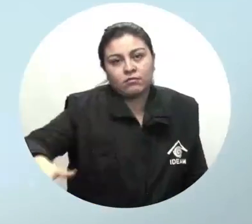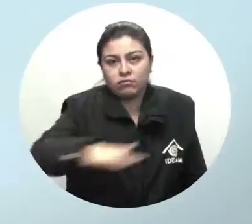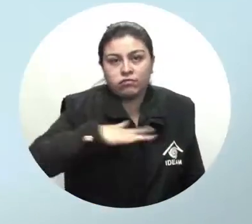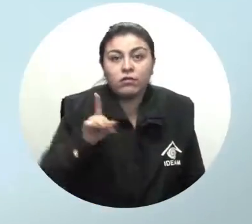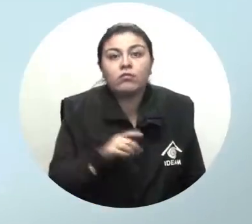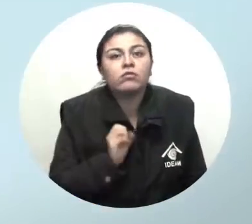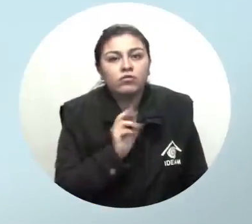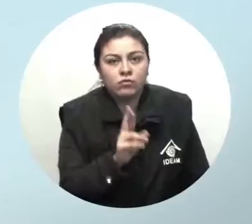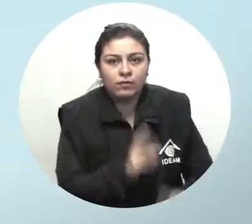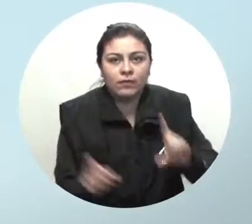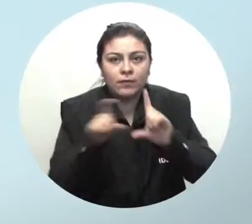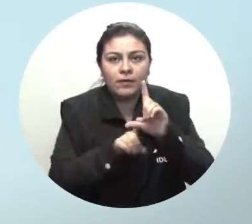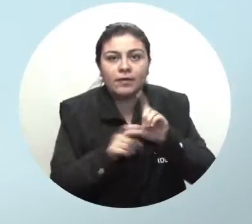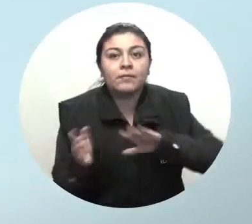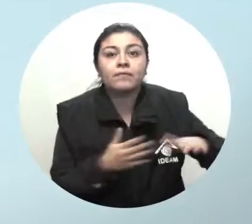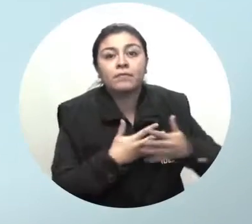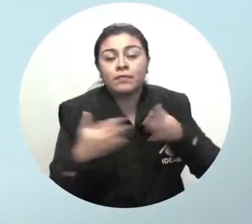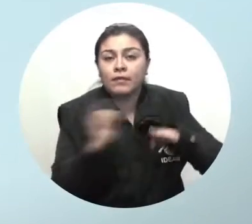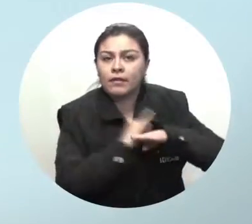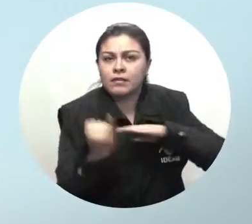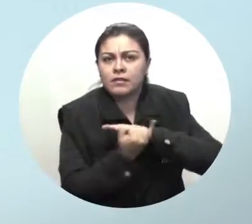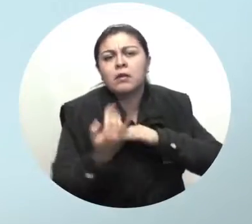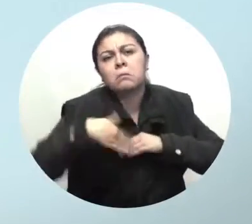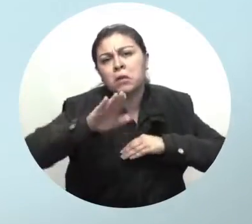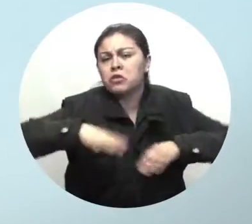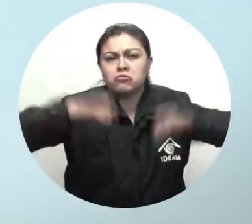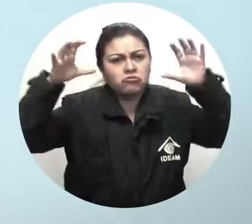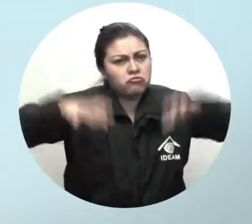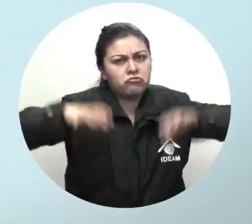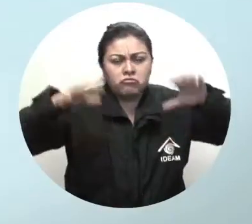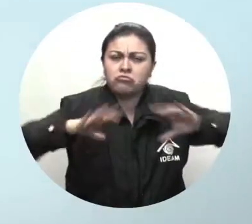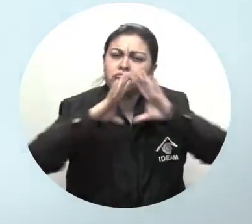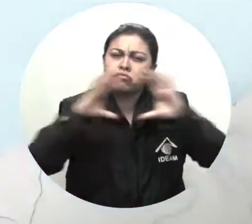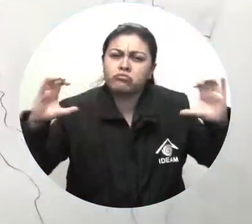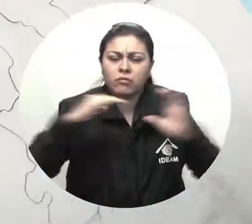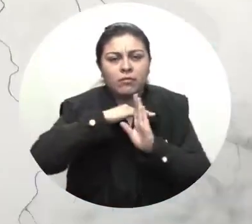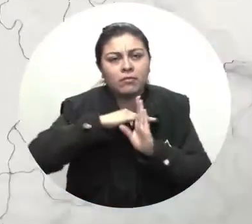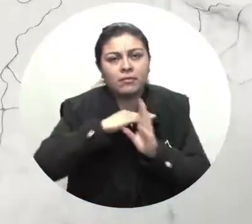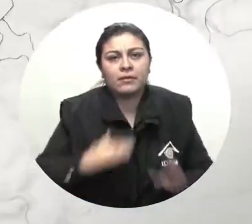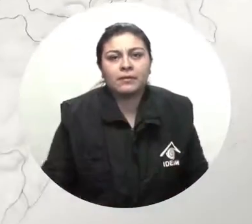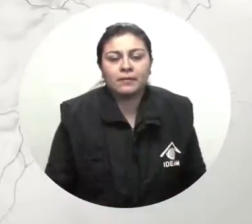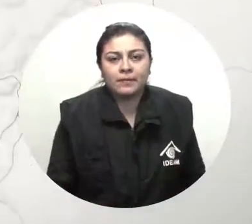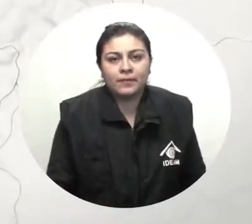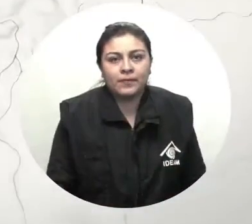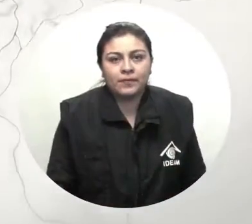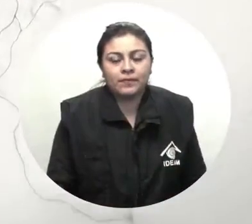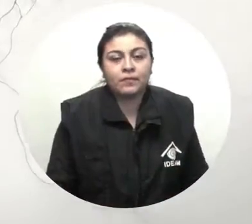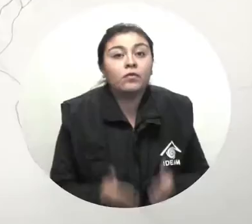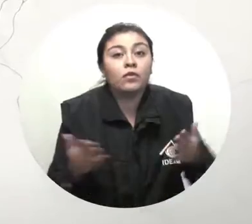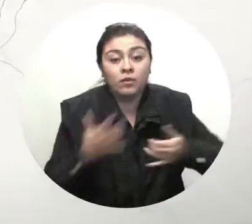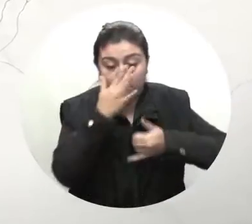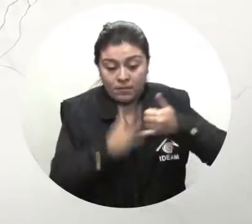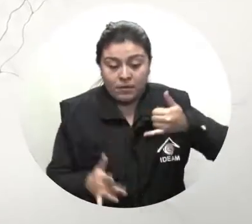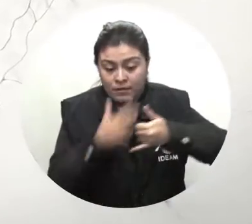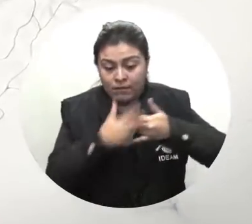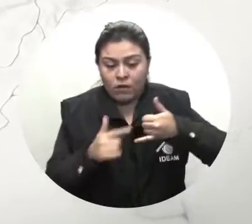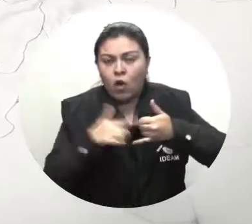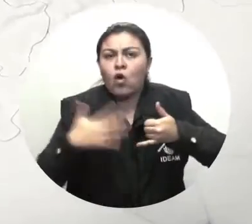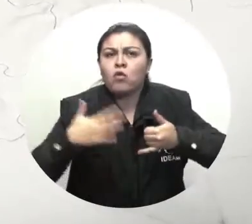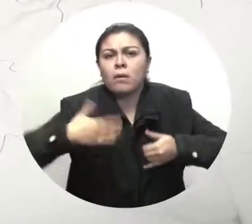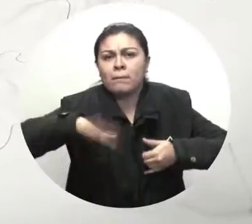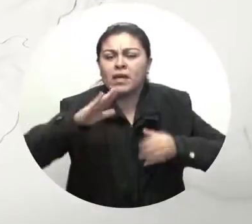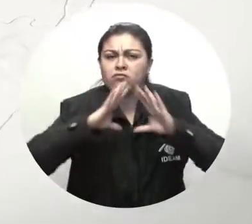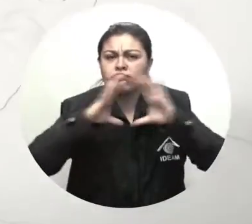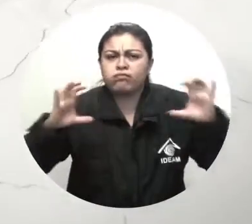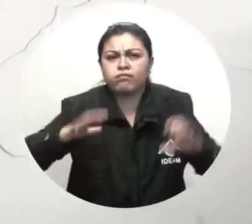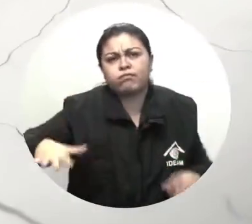En las islas se prevé tiempo seco con cielo seminublado En el Pacífico se prevé cielo mayormente cubierto con